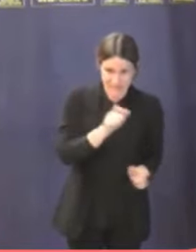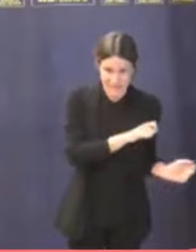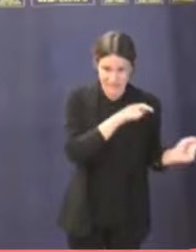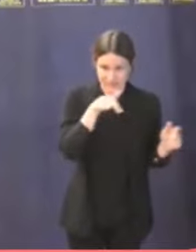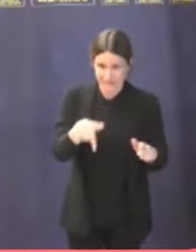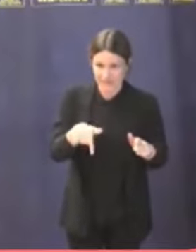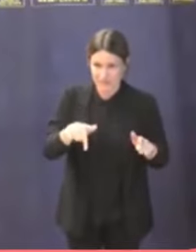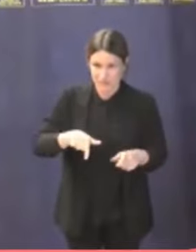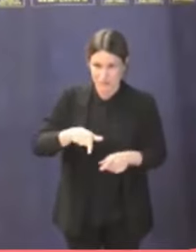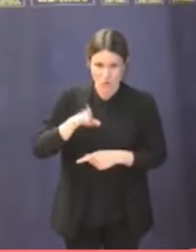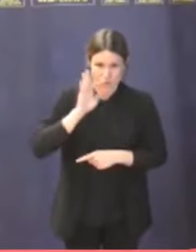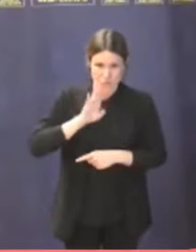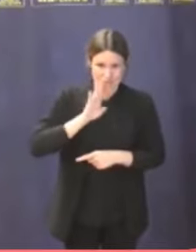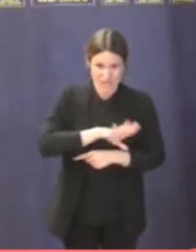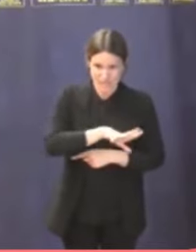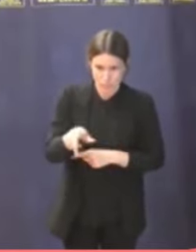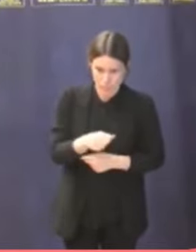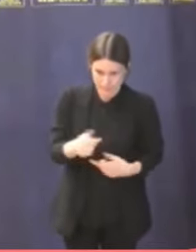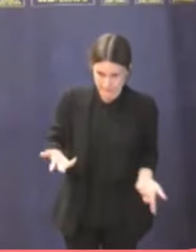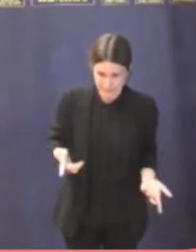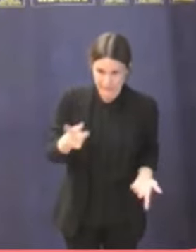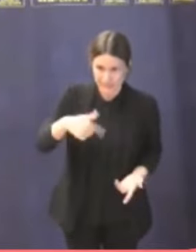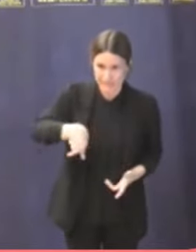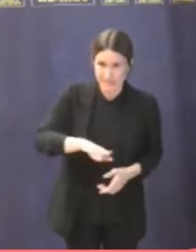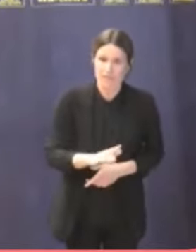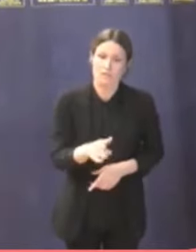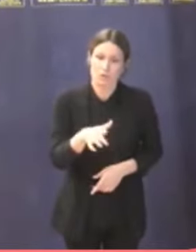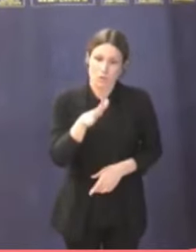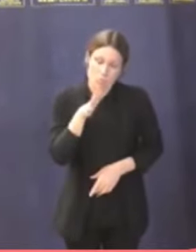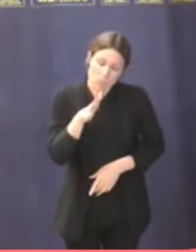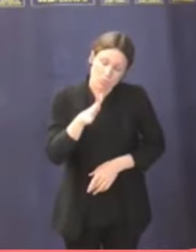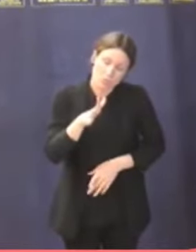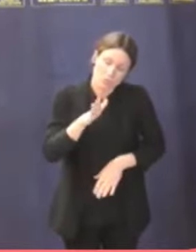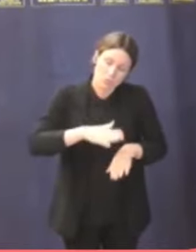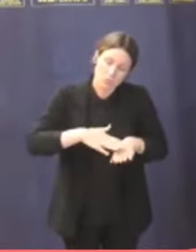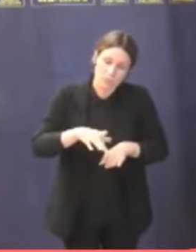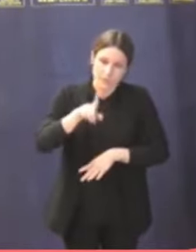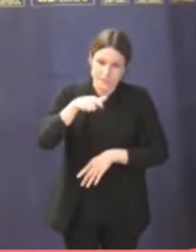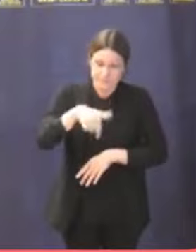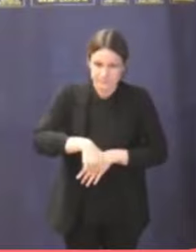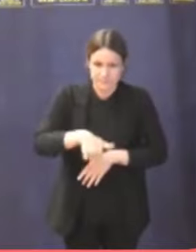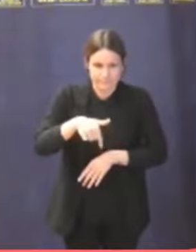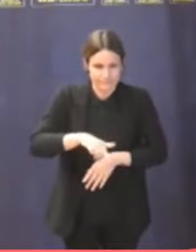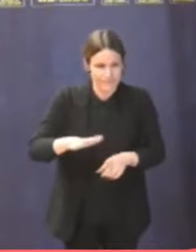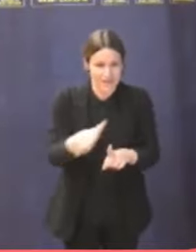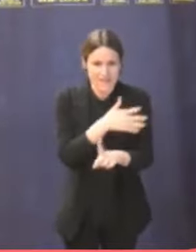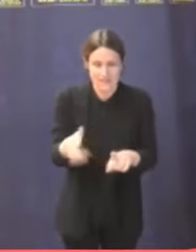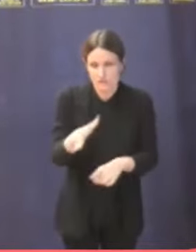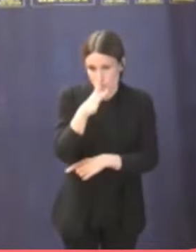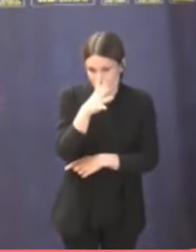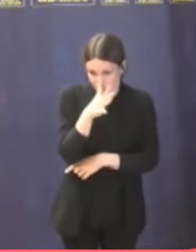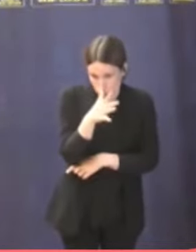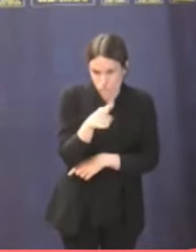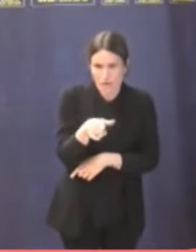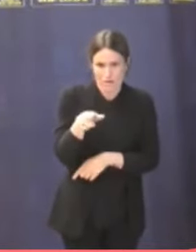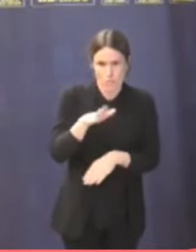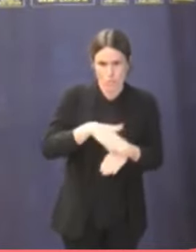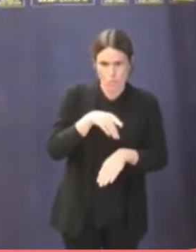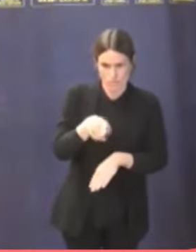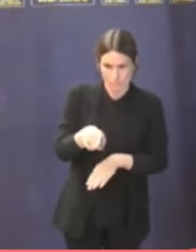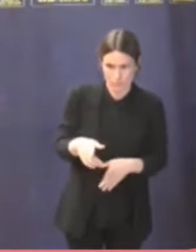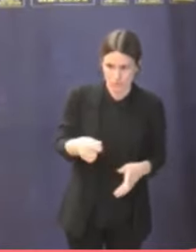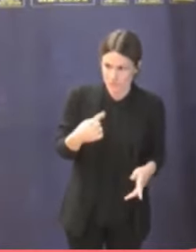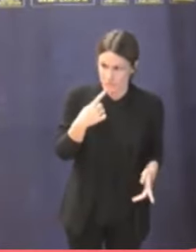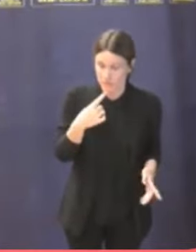delincuentes y que son los responsables de las agresiones sexuales que se producen en nuestra isla. ¿Cómo puede usted decir tremenda barbaridad y después